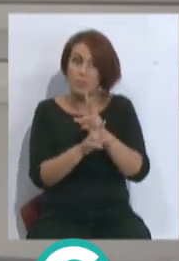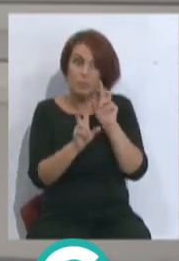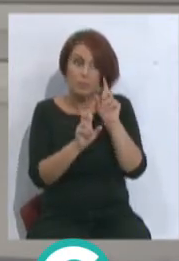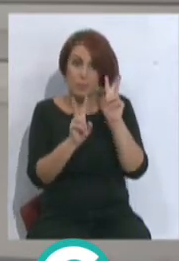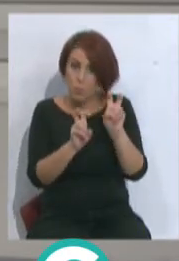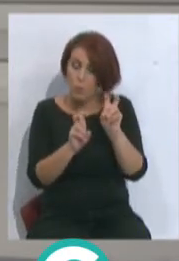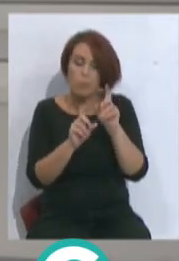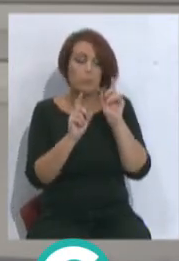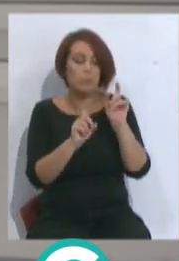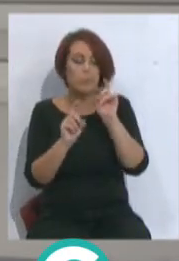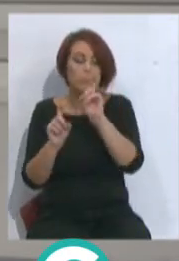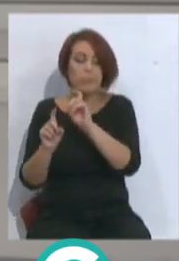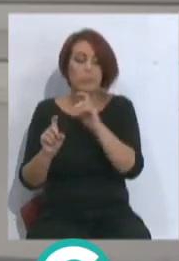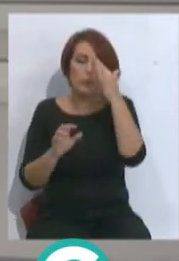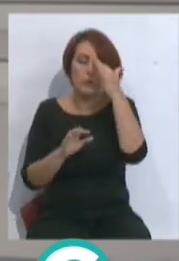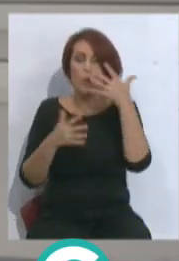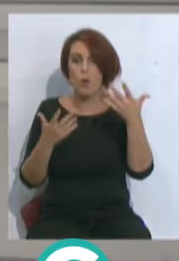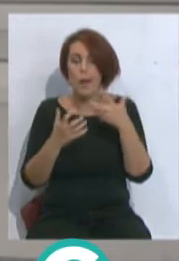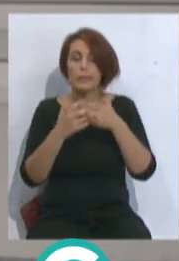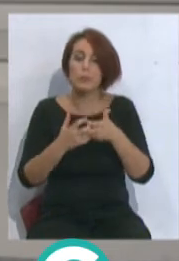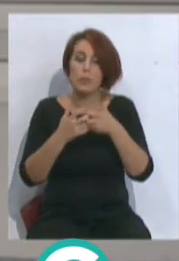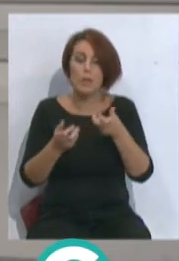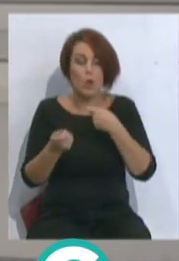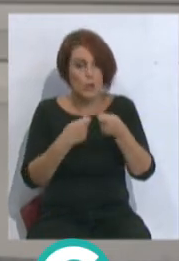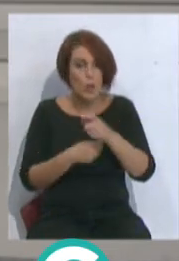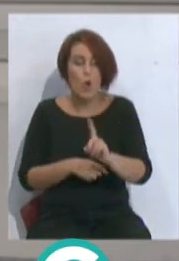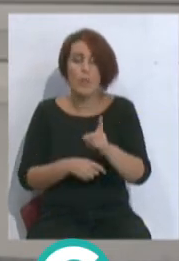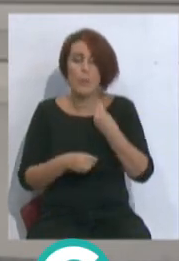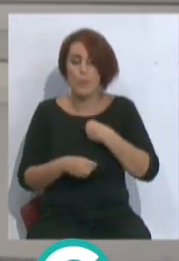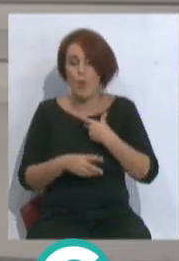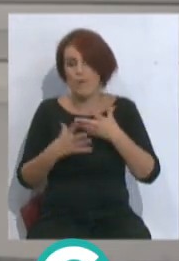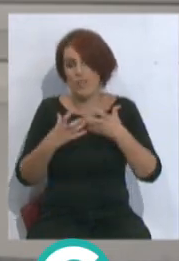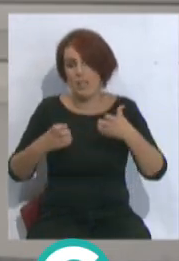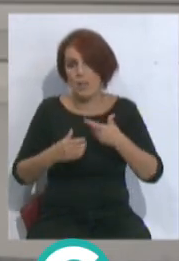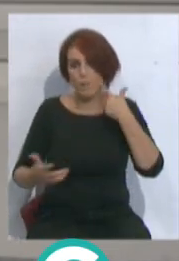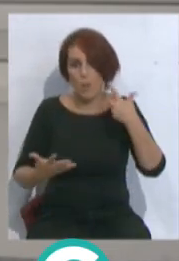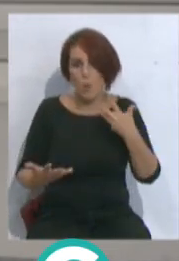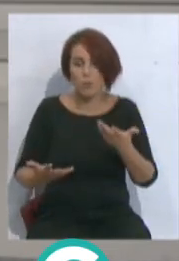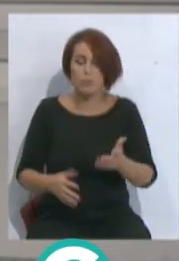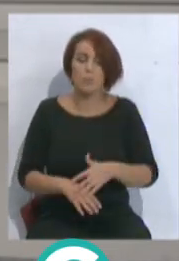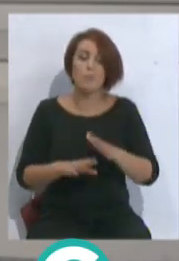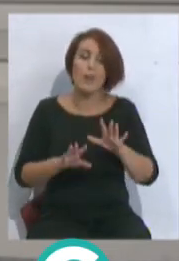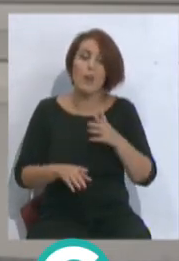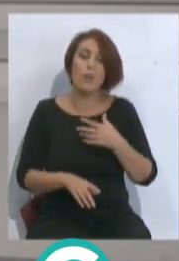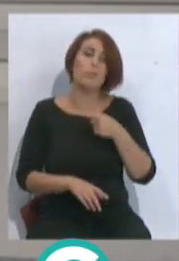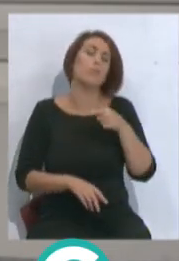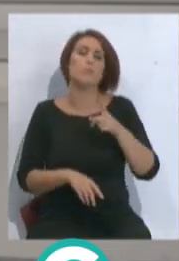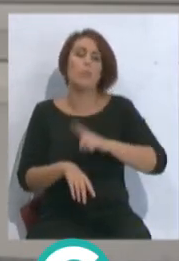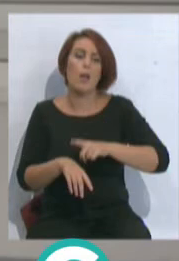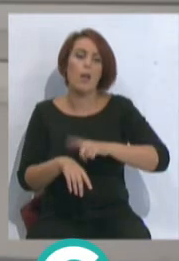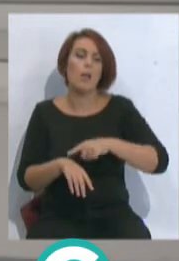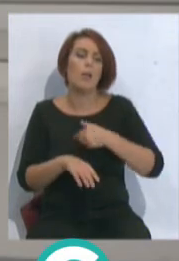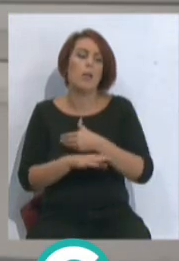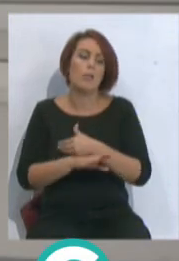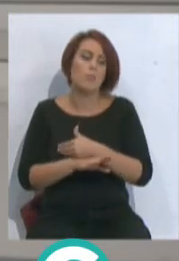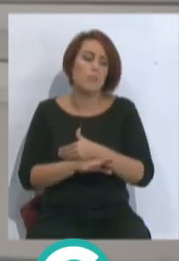la filosofía, y bueno, la lucha no se negocia, que es el eslogan que se ha utilizado. Pero creo que todavía está tardando más de lo